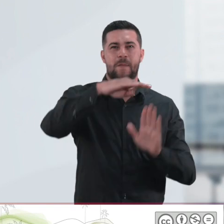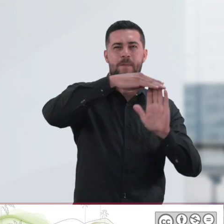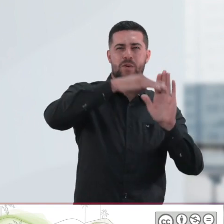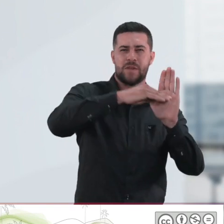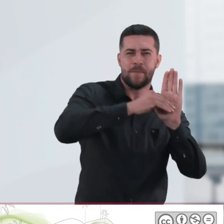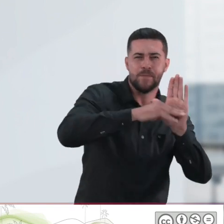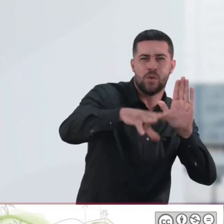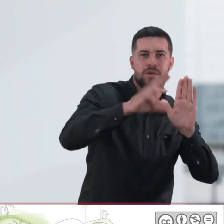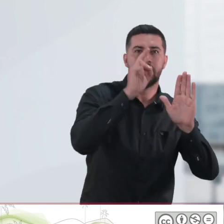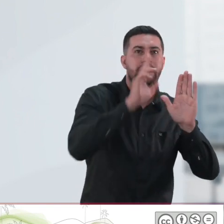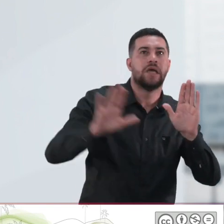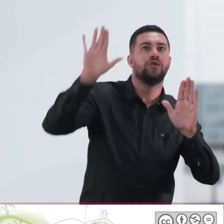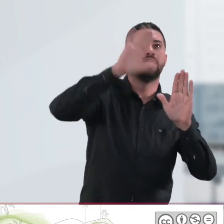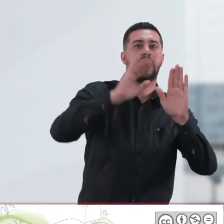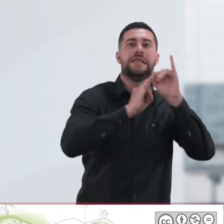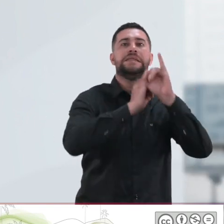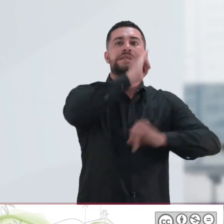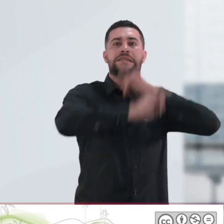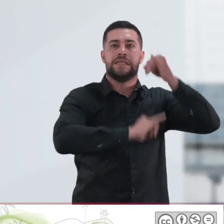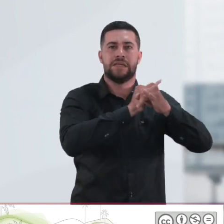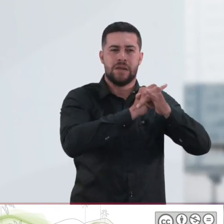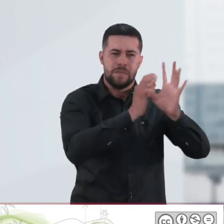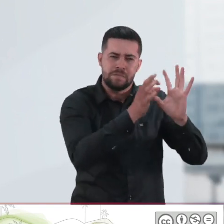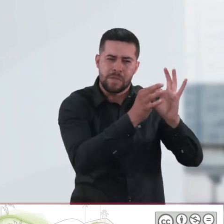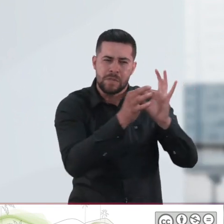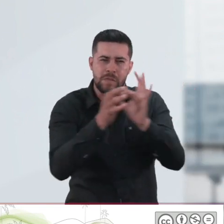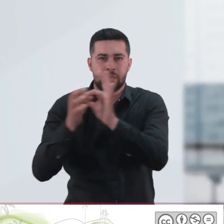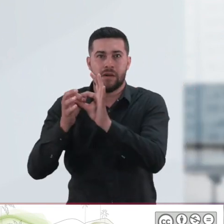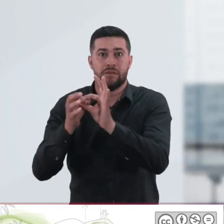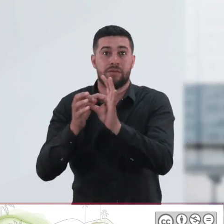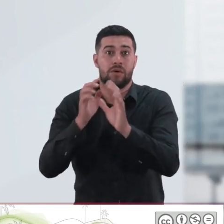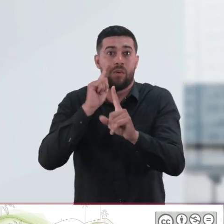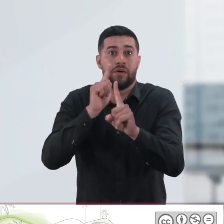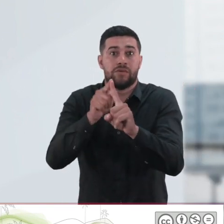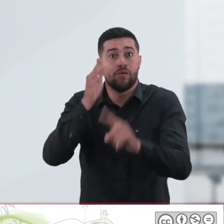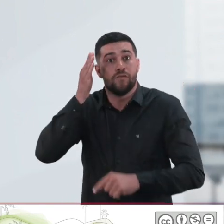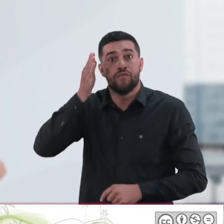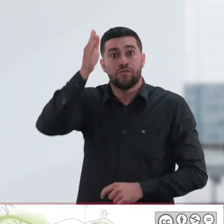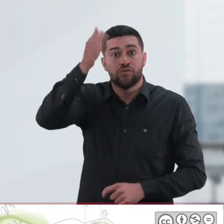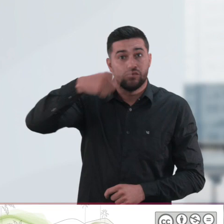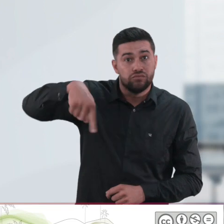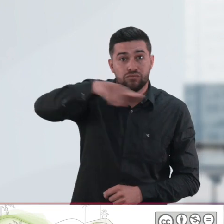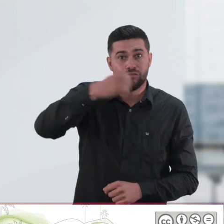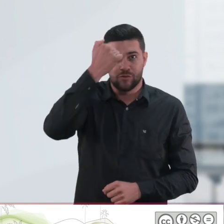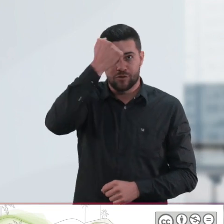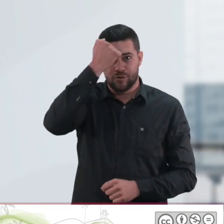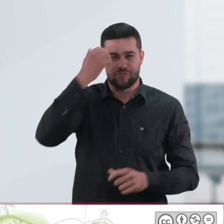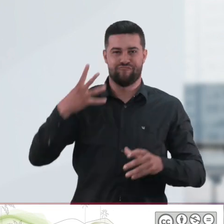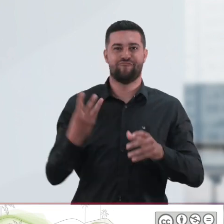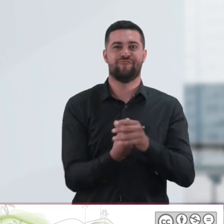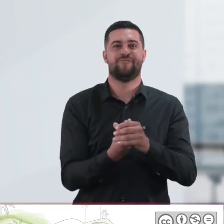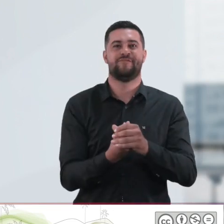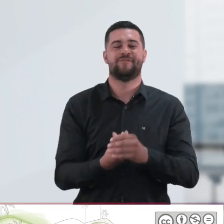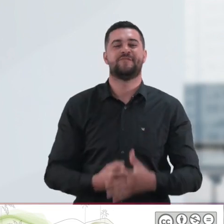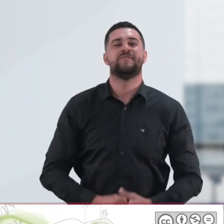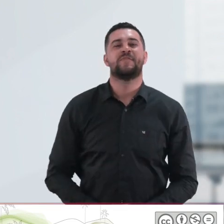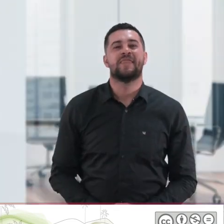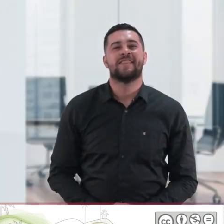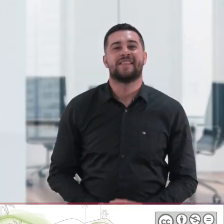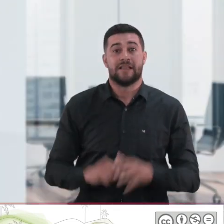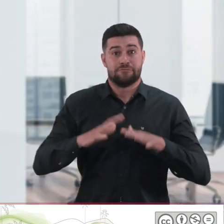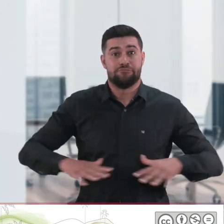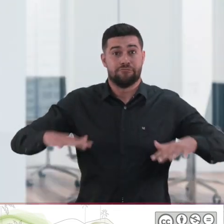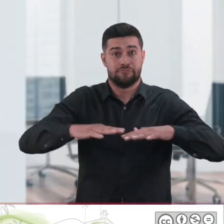todas las políticas públicas a nivel nacional e internacional, de tal forma que mañana seamos docentes inclusivos.